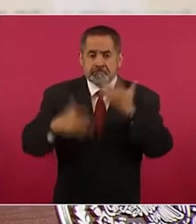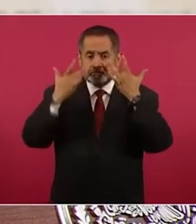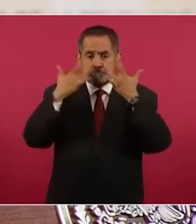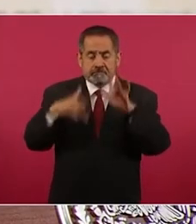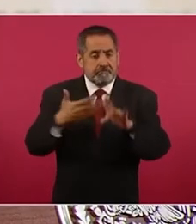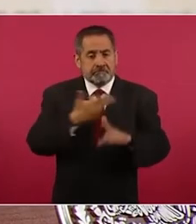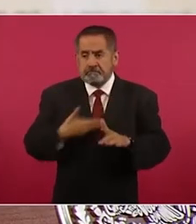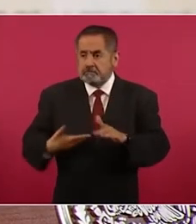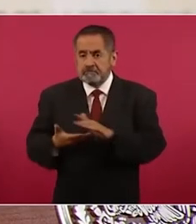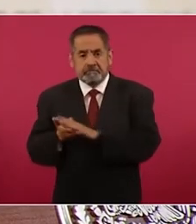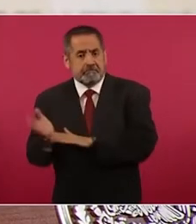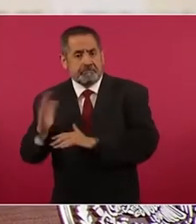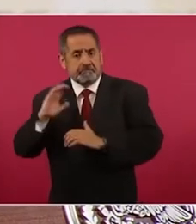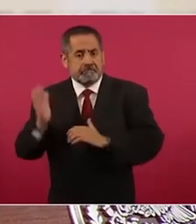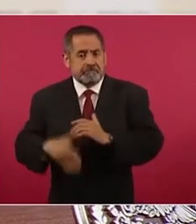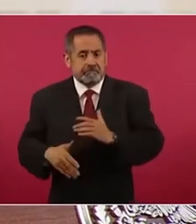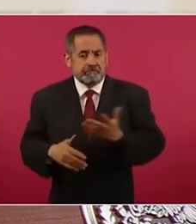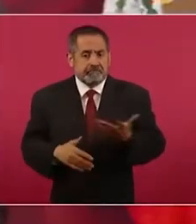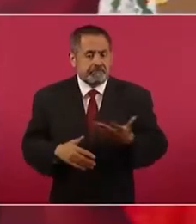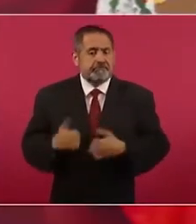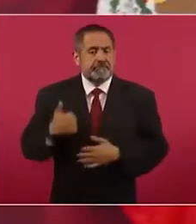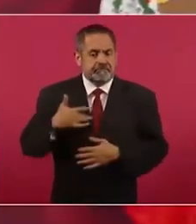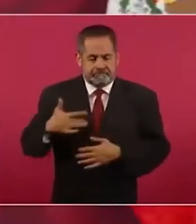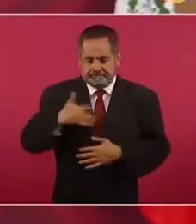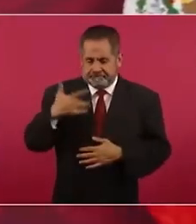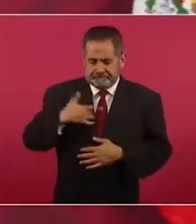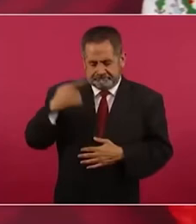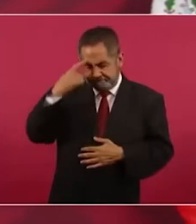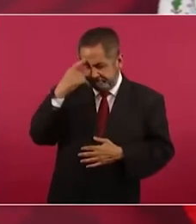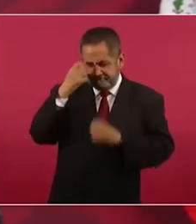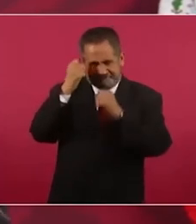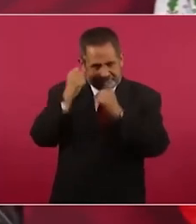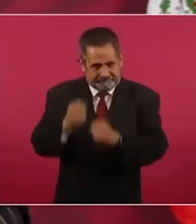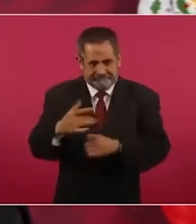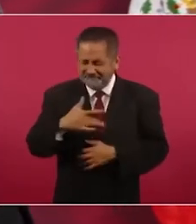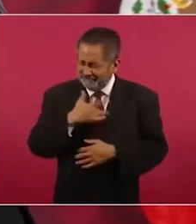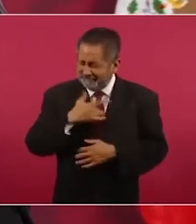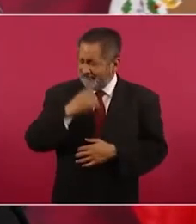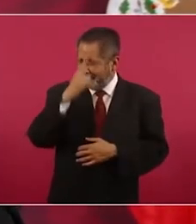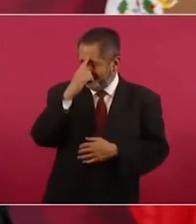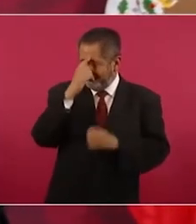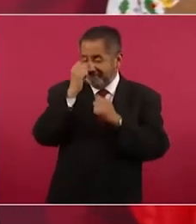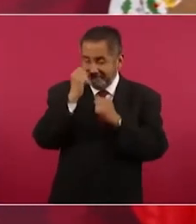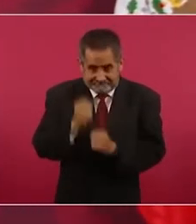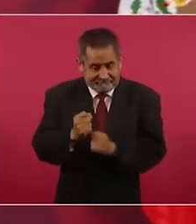y tengo la convicción la firme convicción